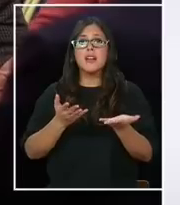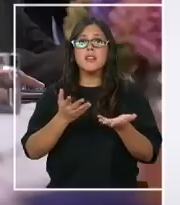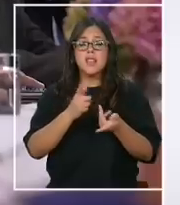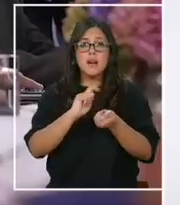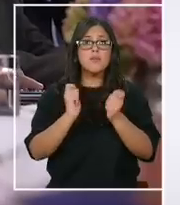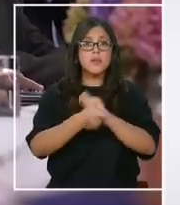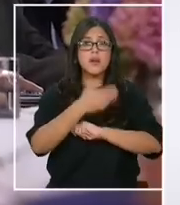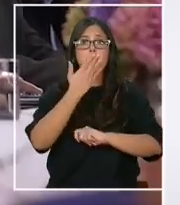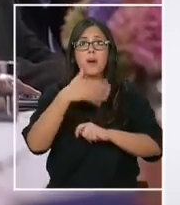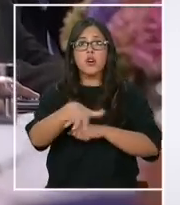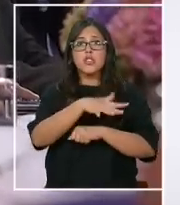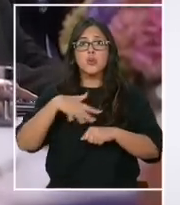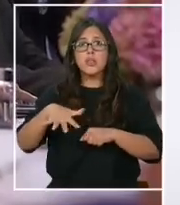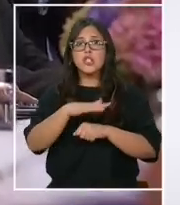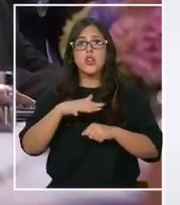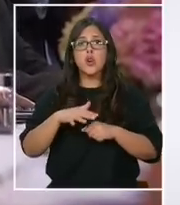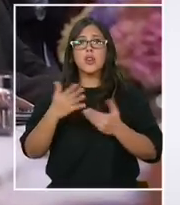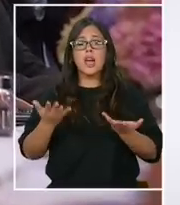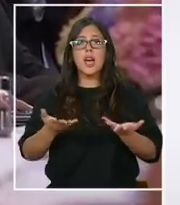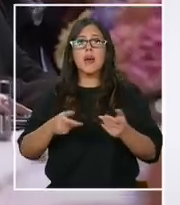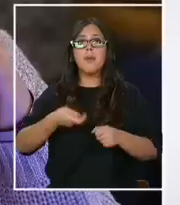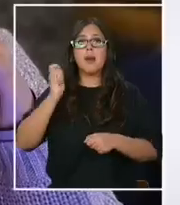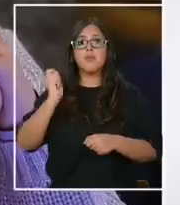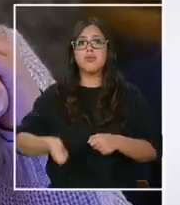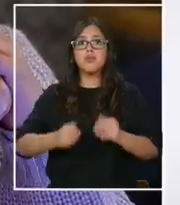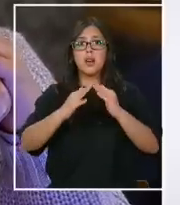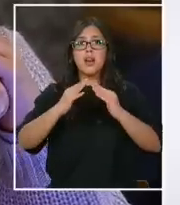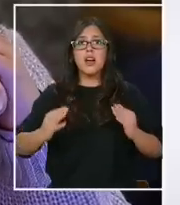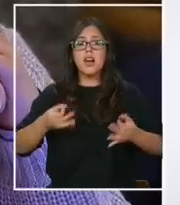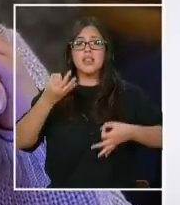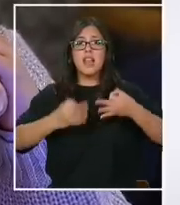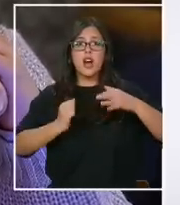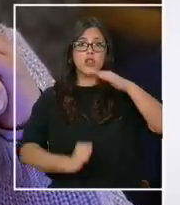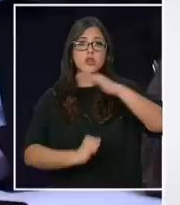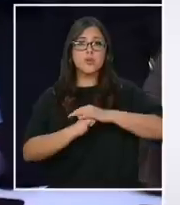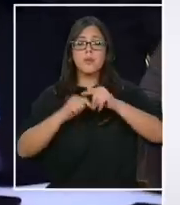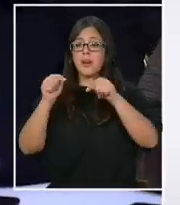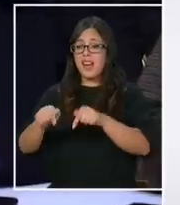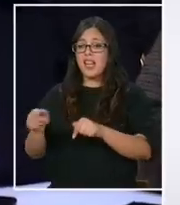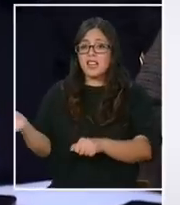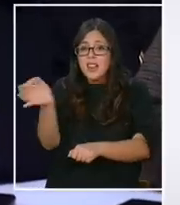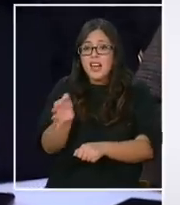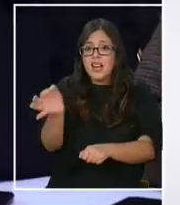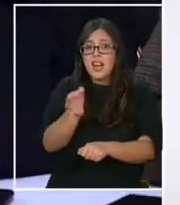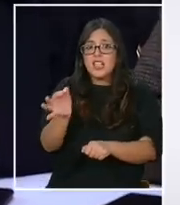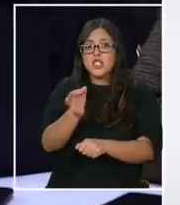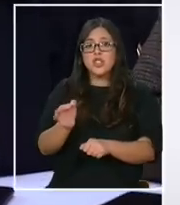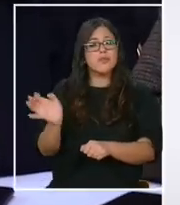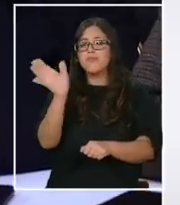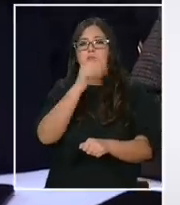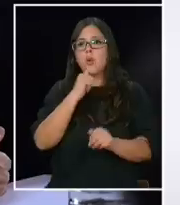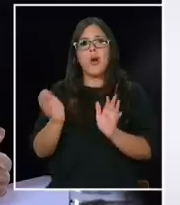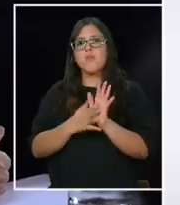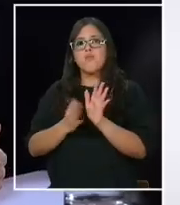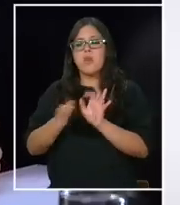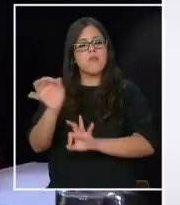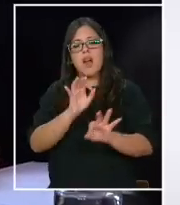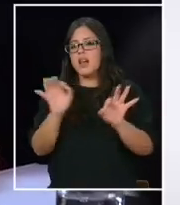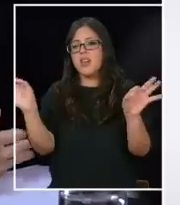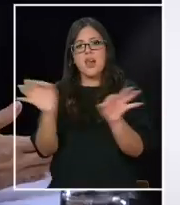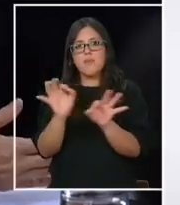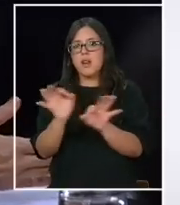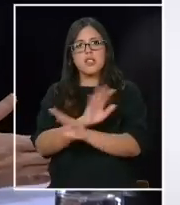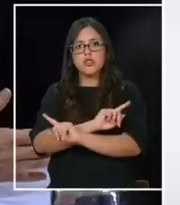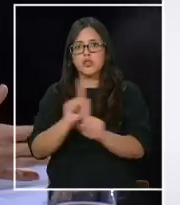fallo de la Corte Suprema, declaraciones de esta naturaleza son infundadas e injustas. Ya. Y en esto quiero ser